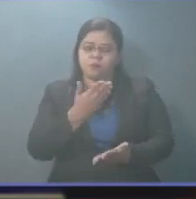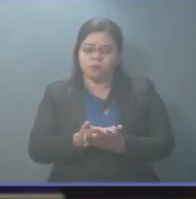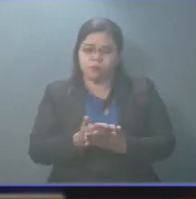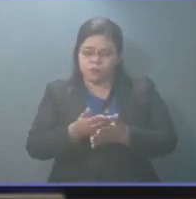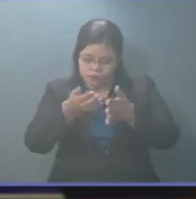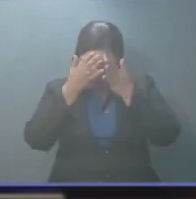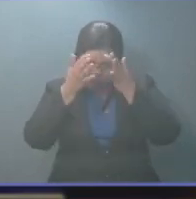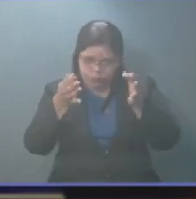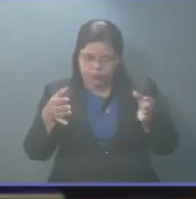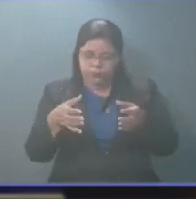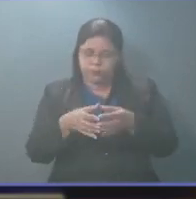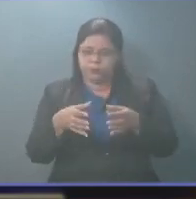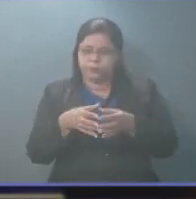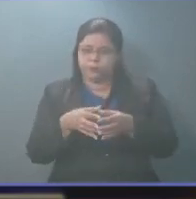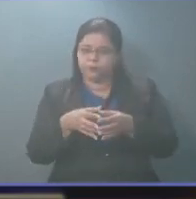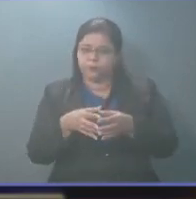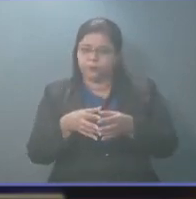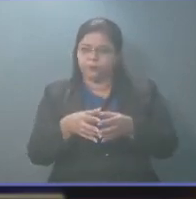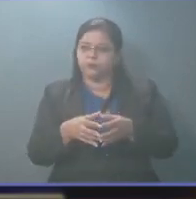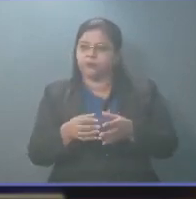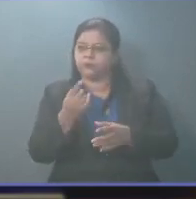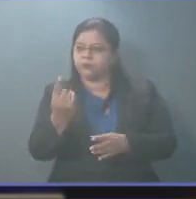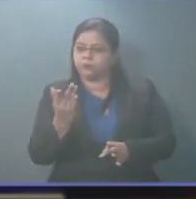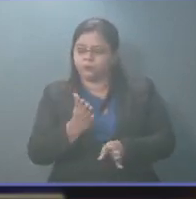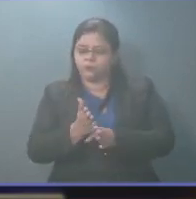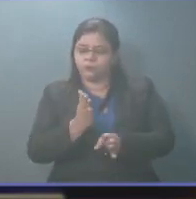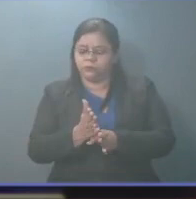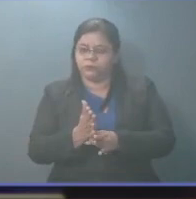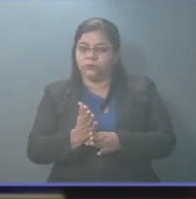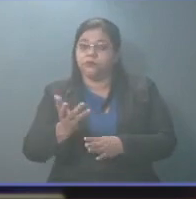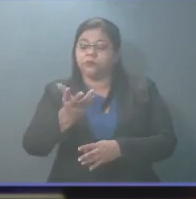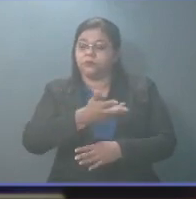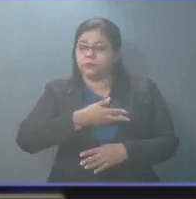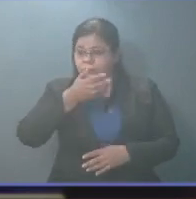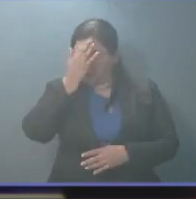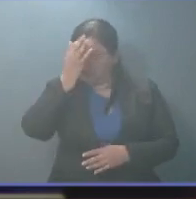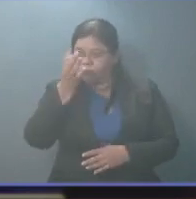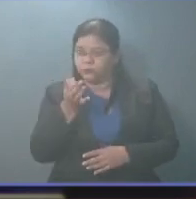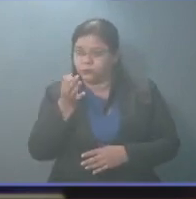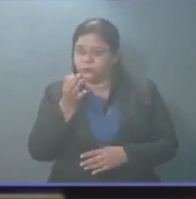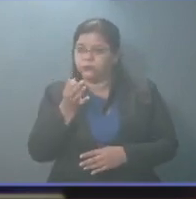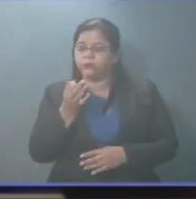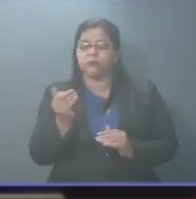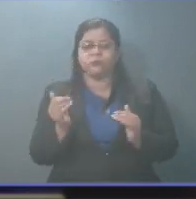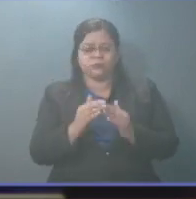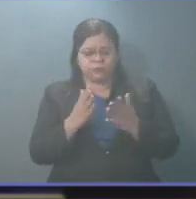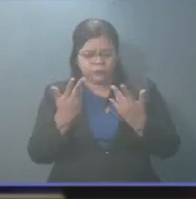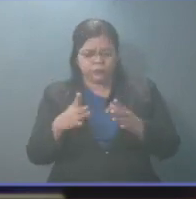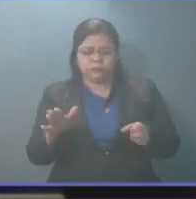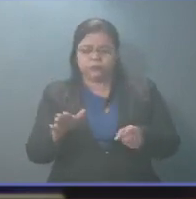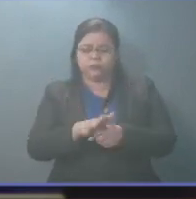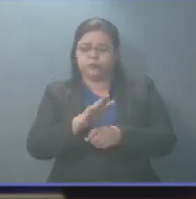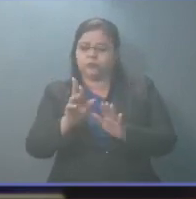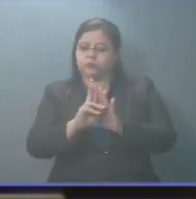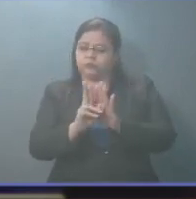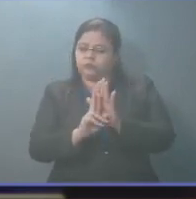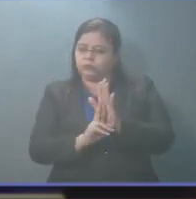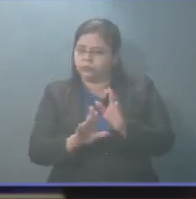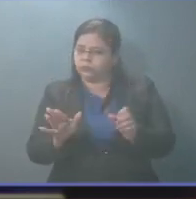de estos profesionales que consideramos que, además de que cumplen todos los requisitos legales,